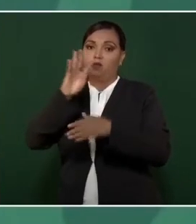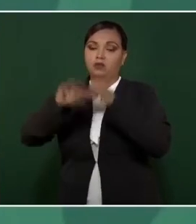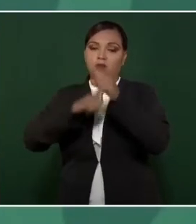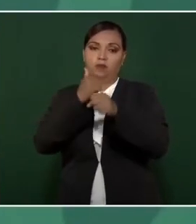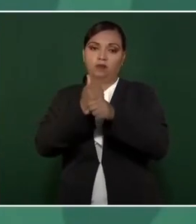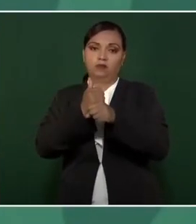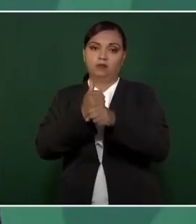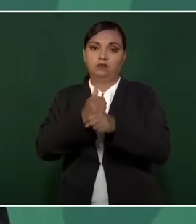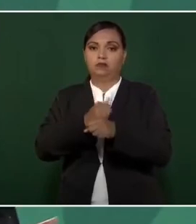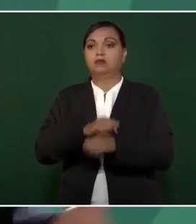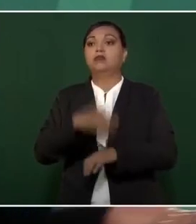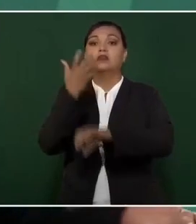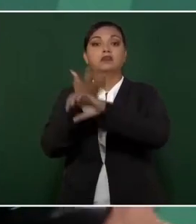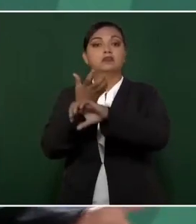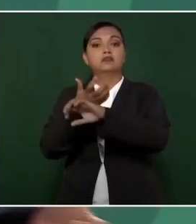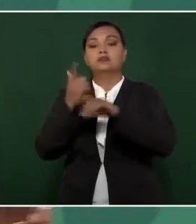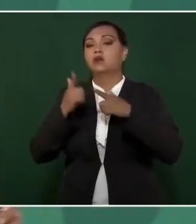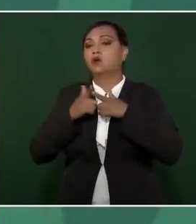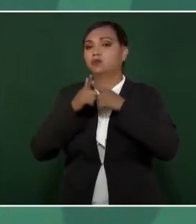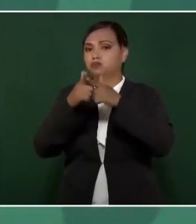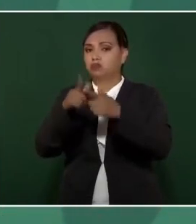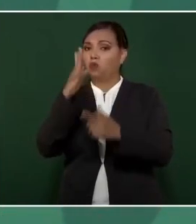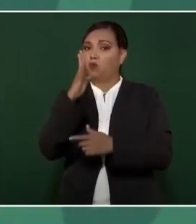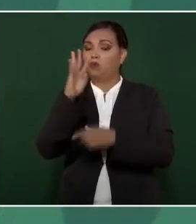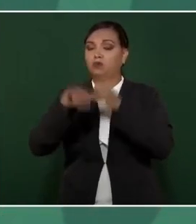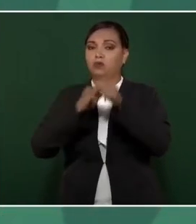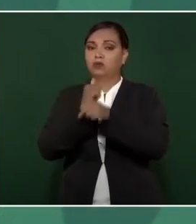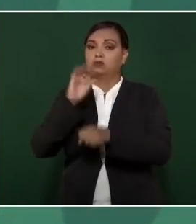En Estados Unidos siguen siendo de cuatro años.